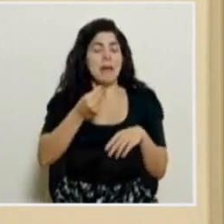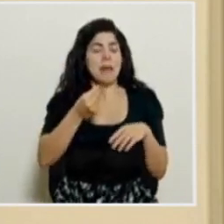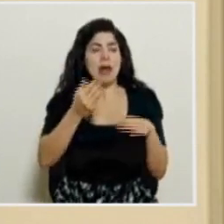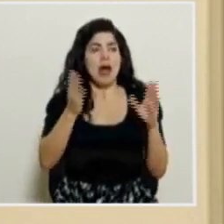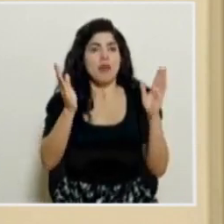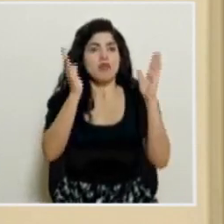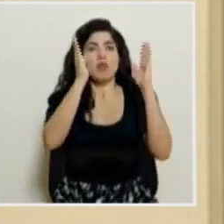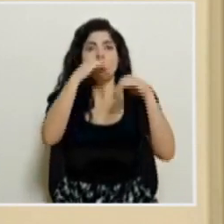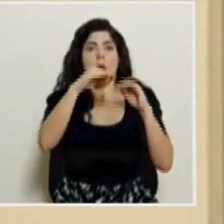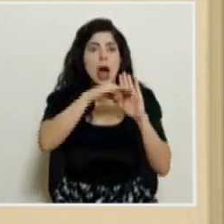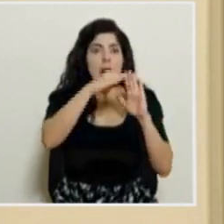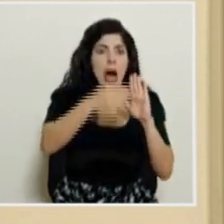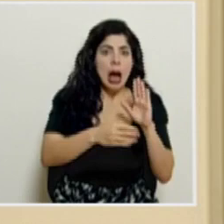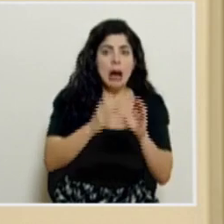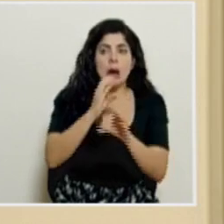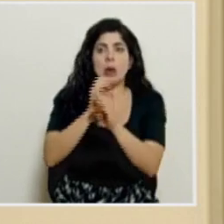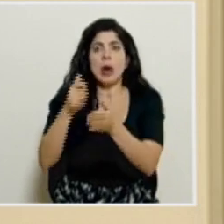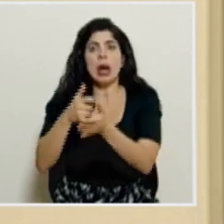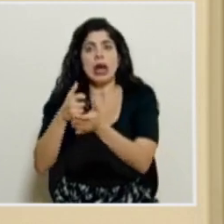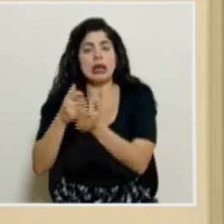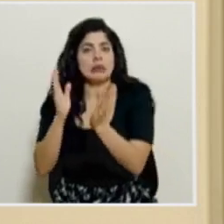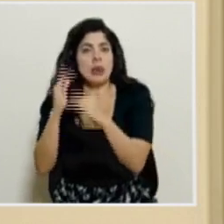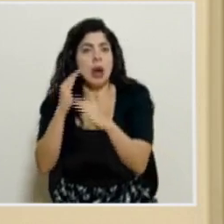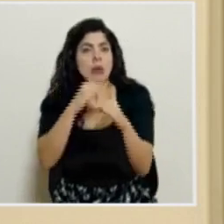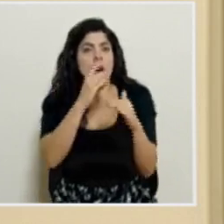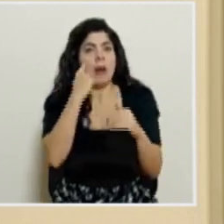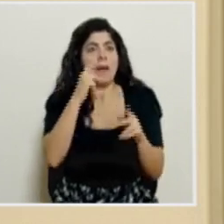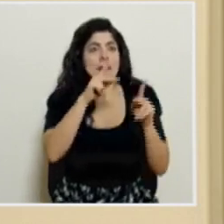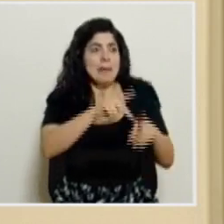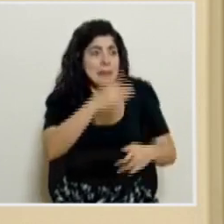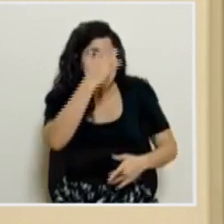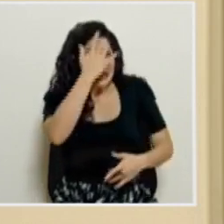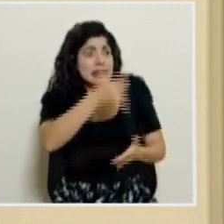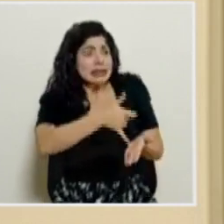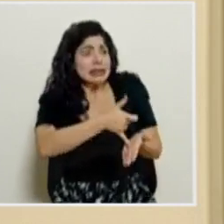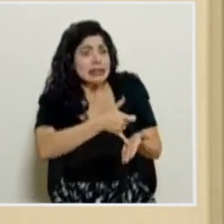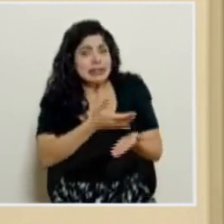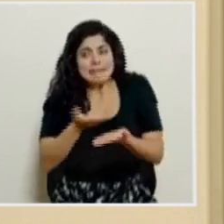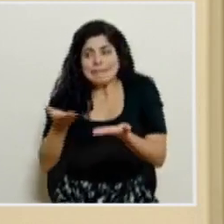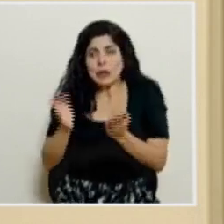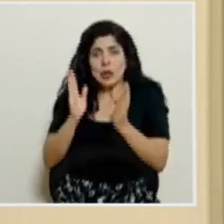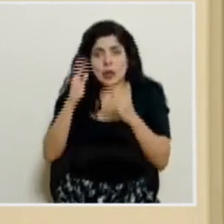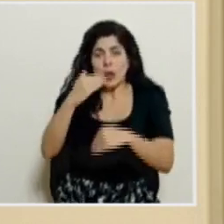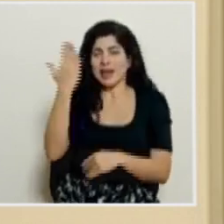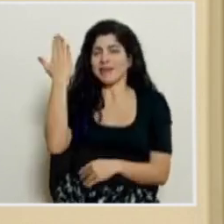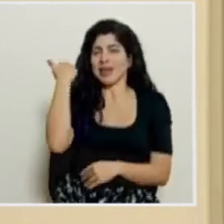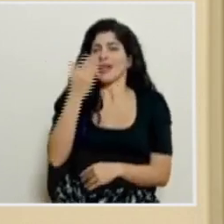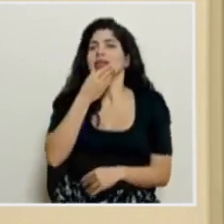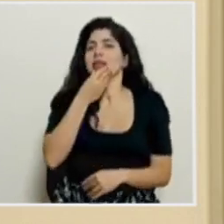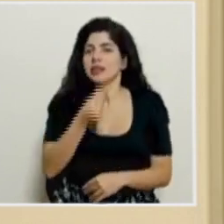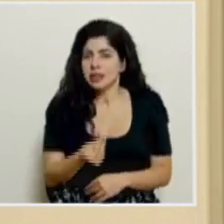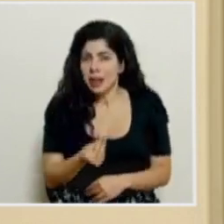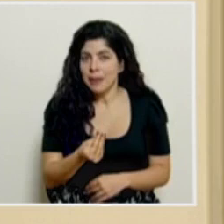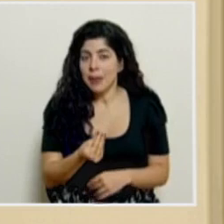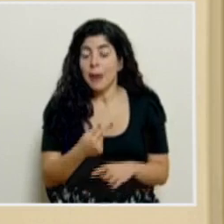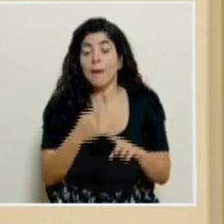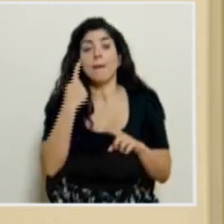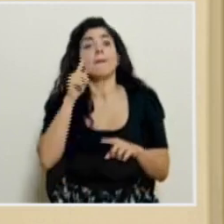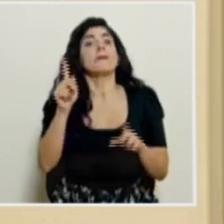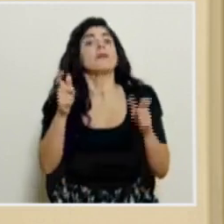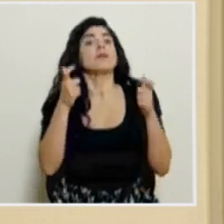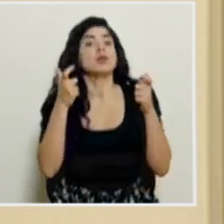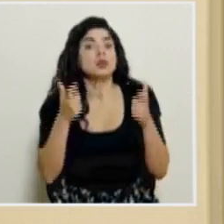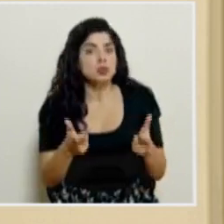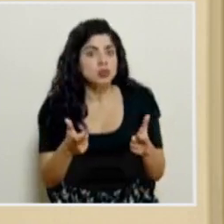UCI disponibles para algunos pacientes críticos que los estaban ameritando. Afortunadamente